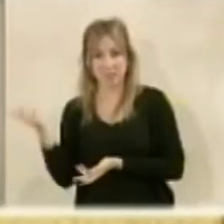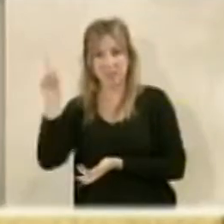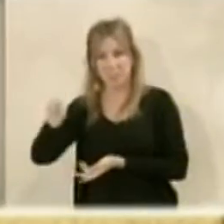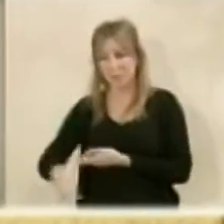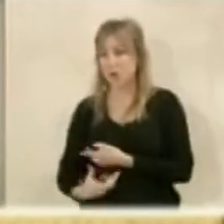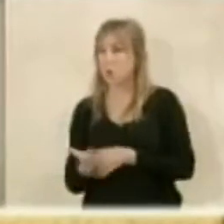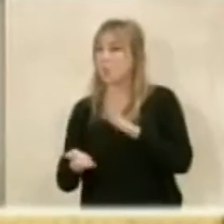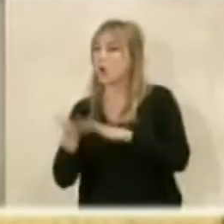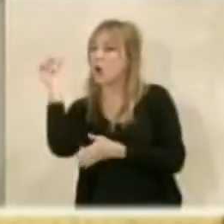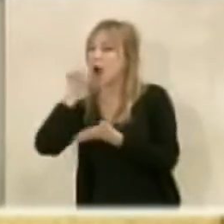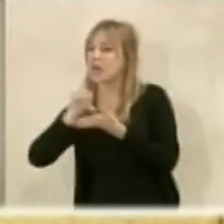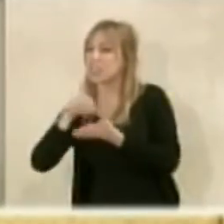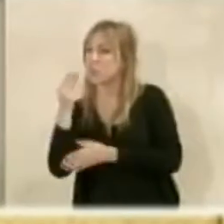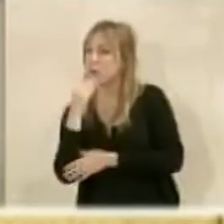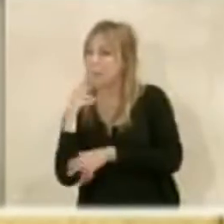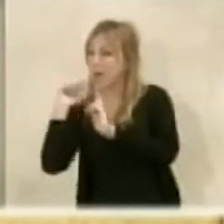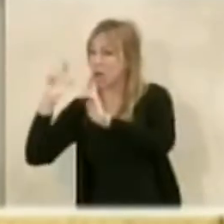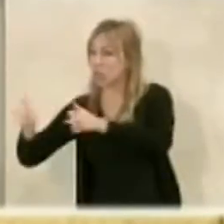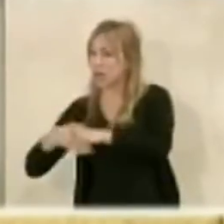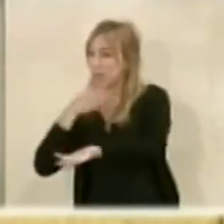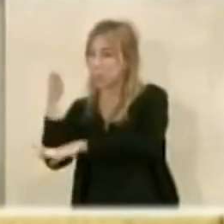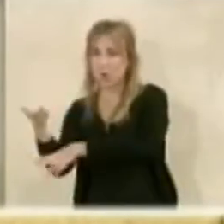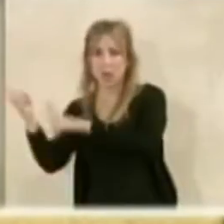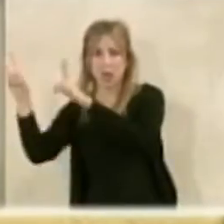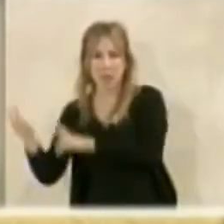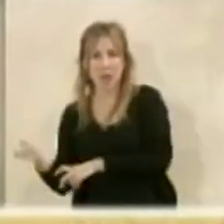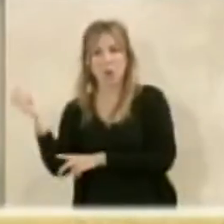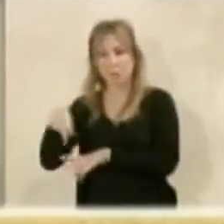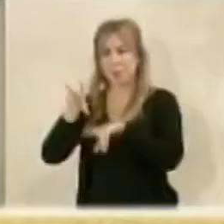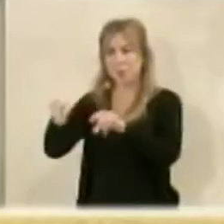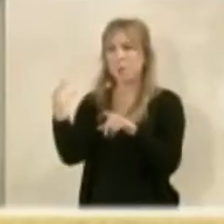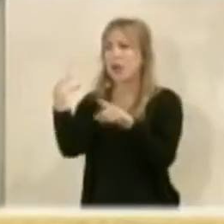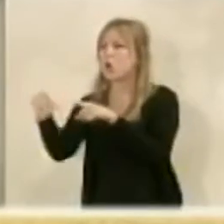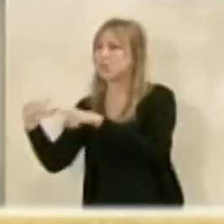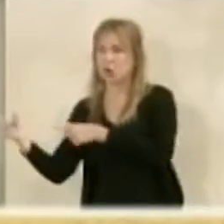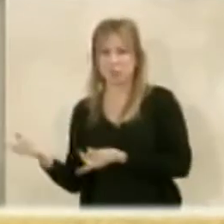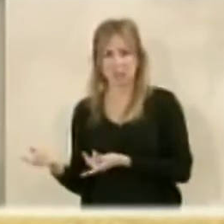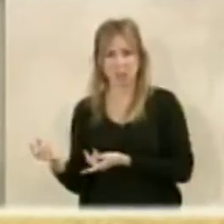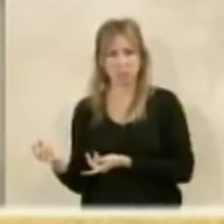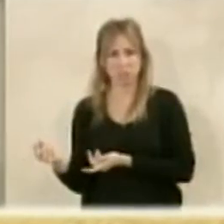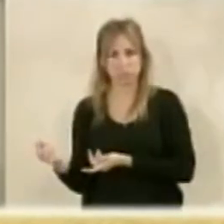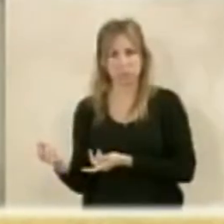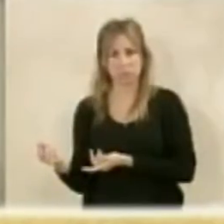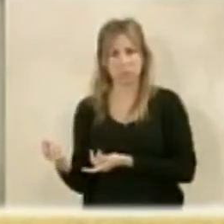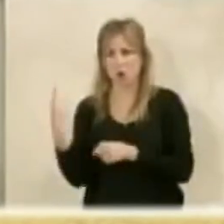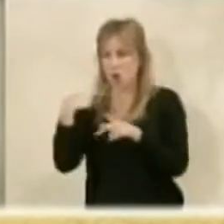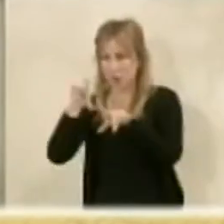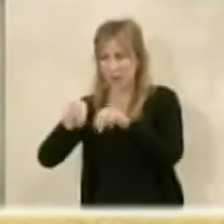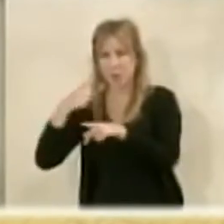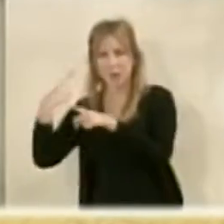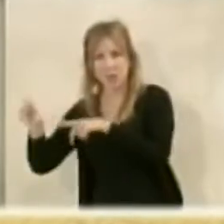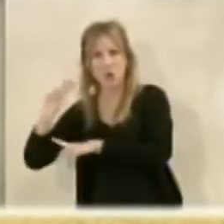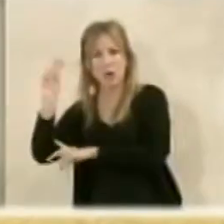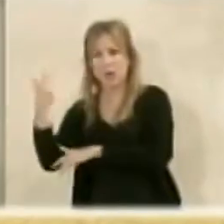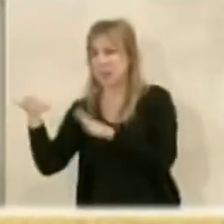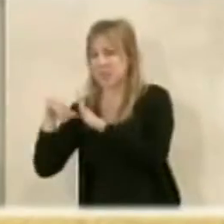centro a comer, nos hemos hospedado en sus hoteles, hemos hecho otras compras en el